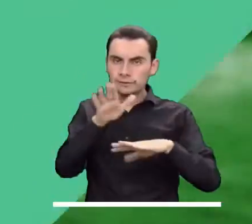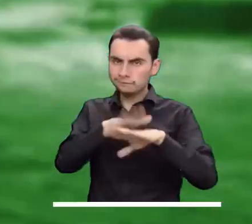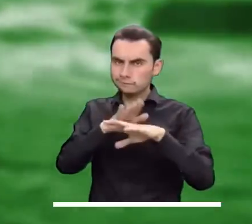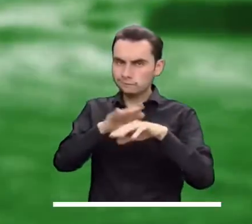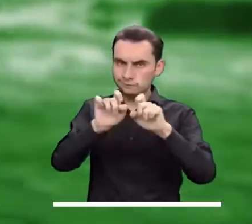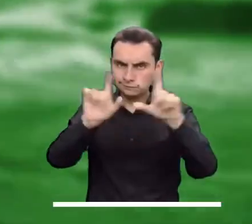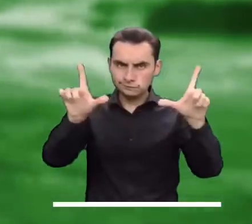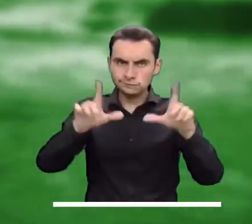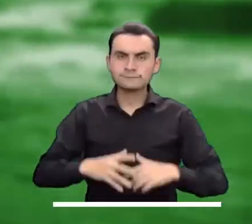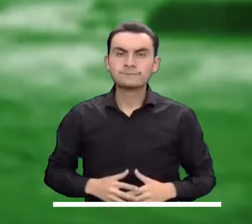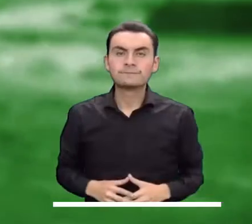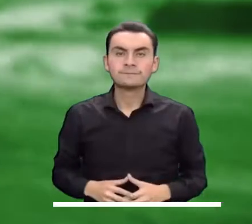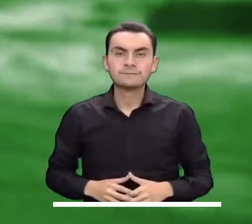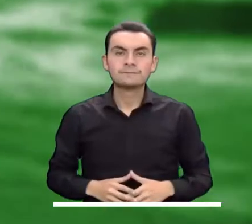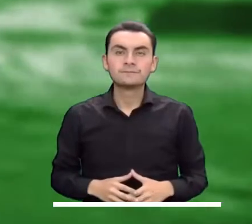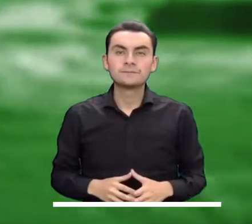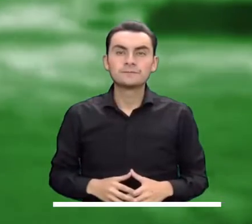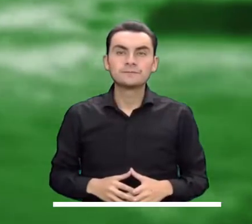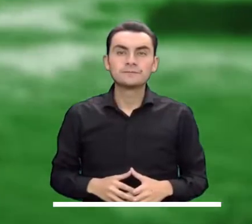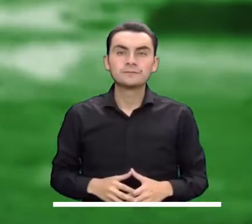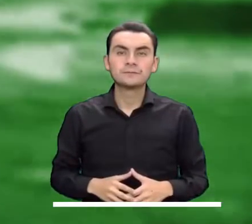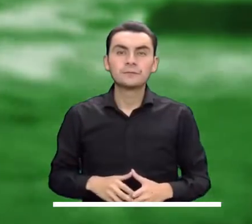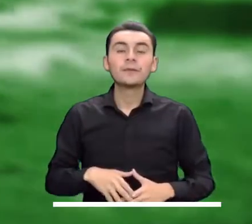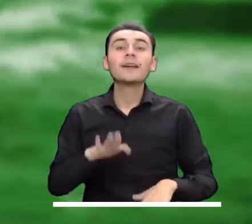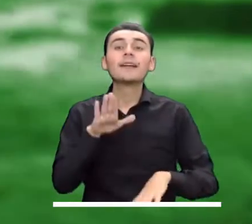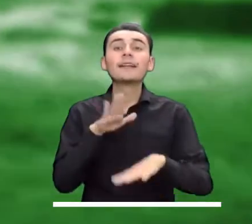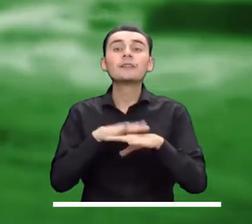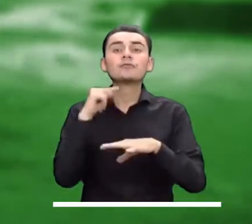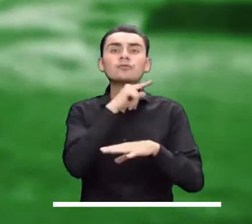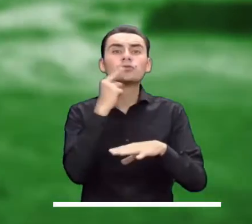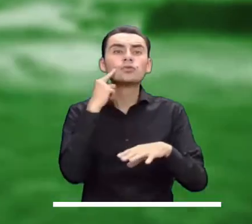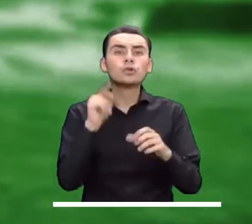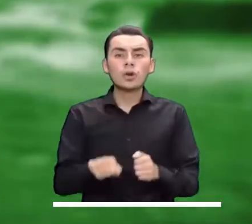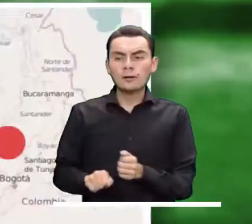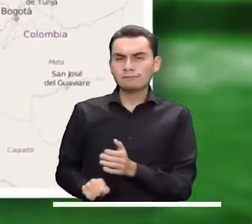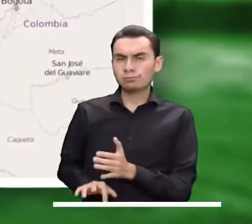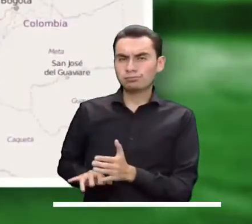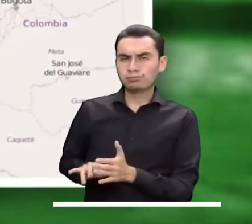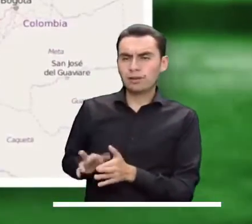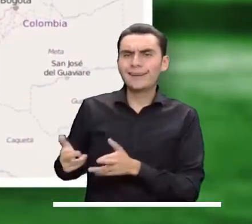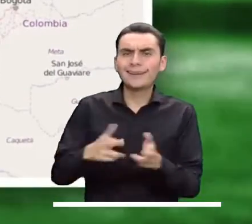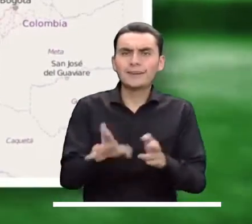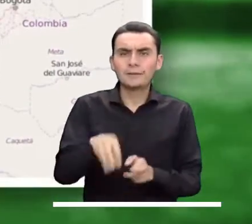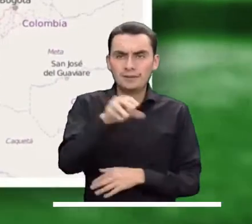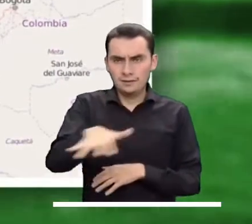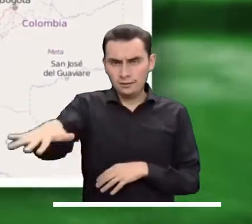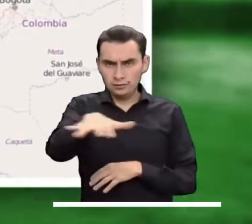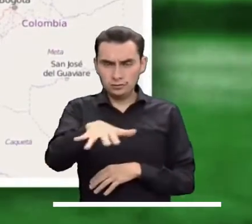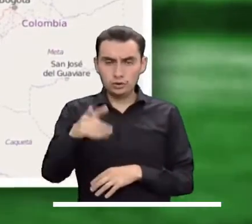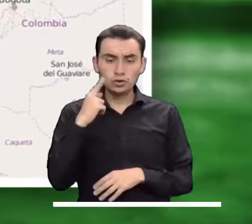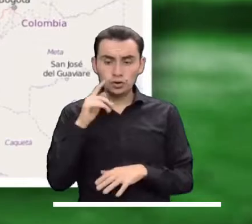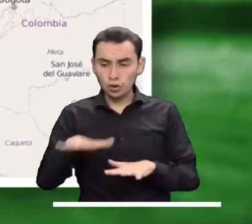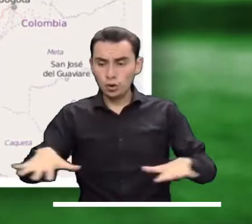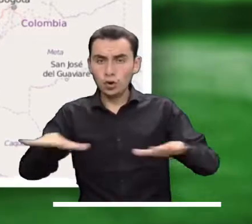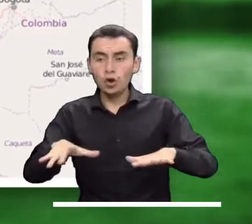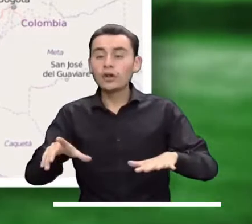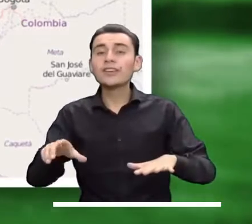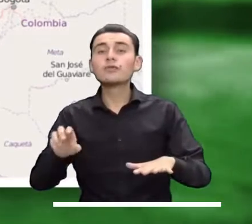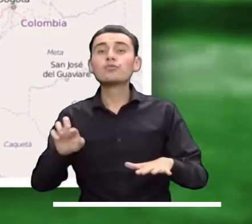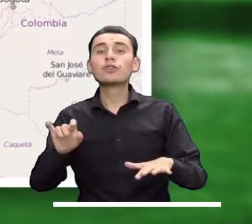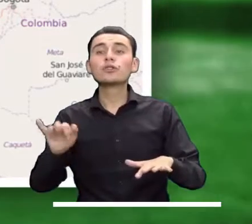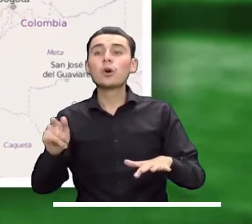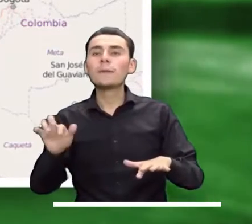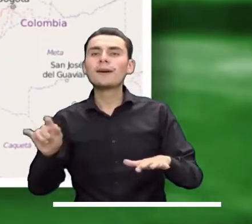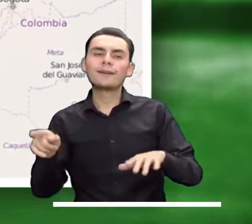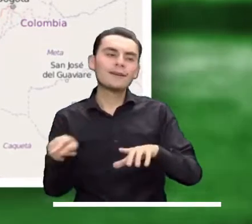Continuamos con las alertas que se encuentran activas. Alerta roja por creciente súbita del río San Francisco en el municipio de López